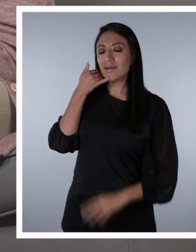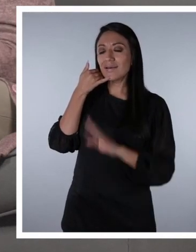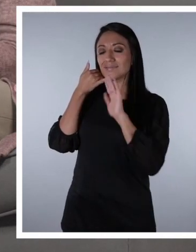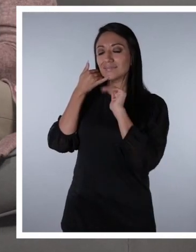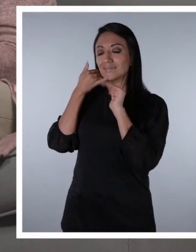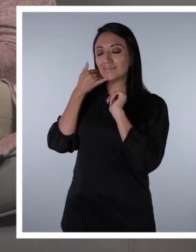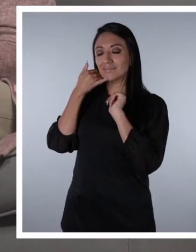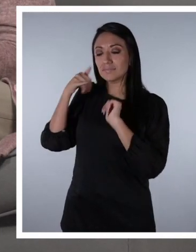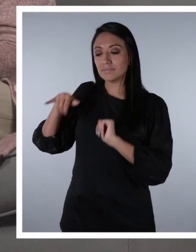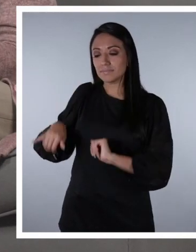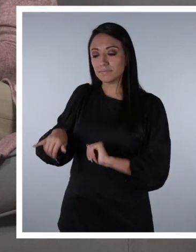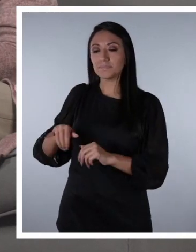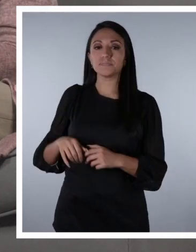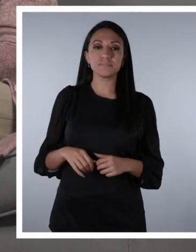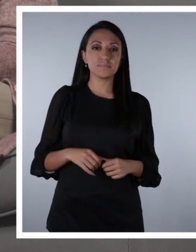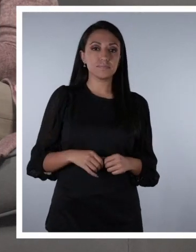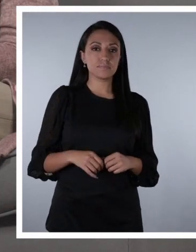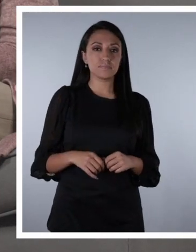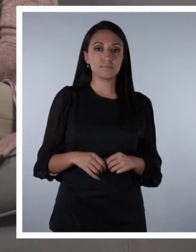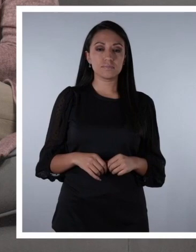Hasta luego. Gracias.